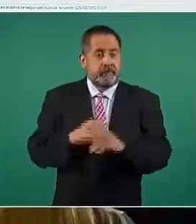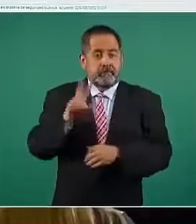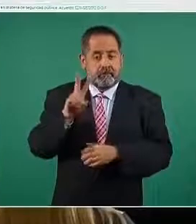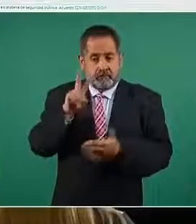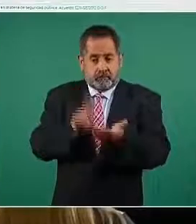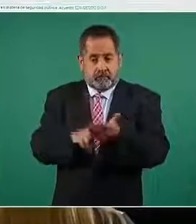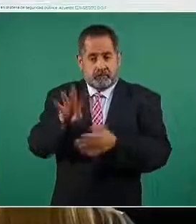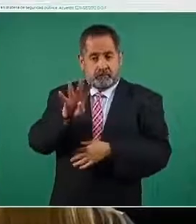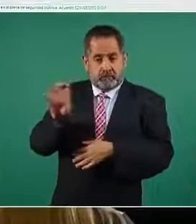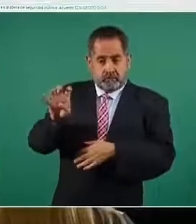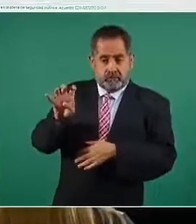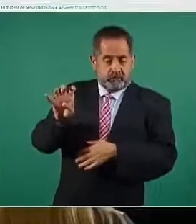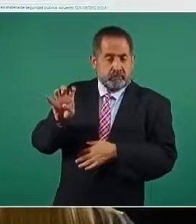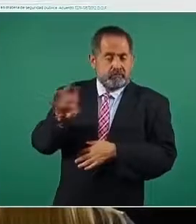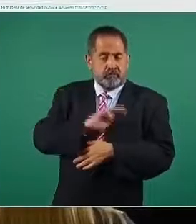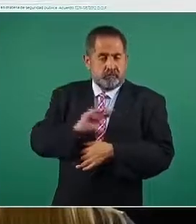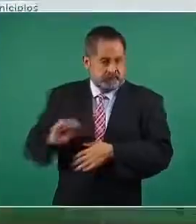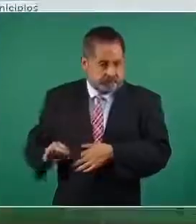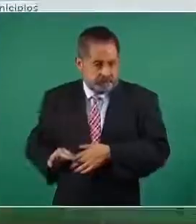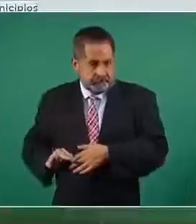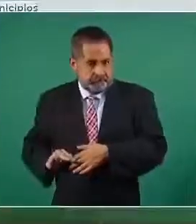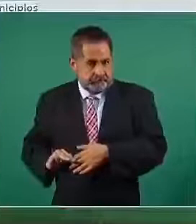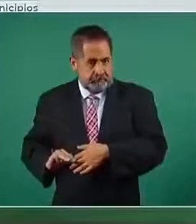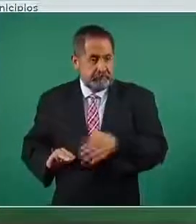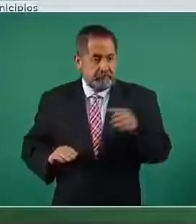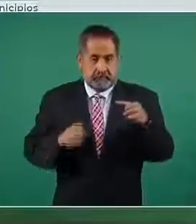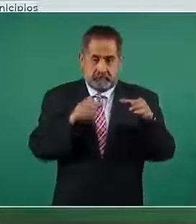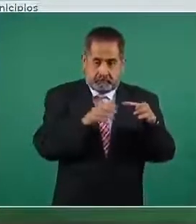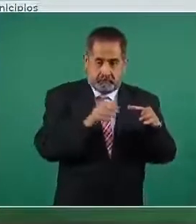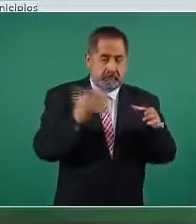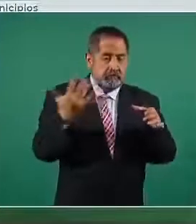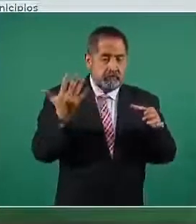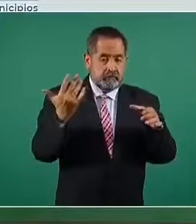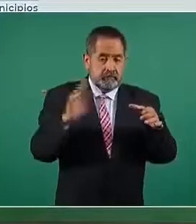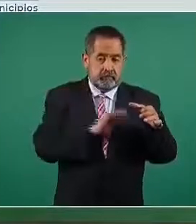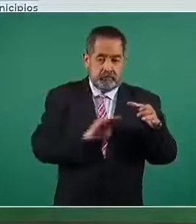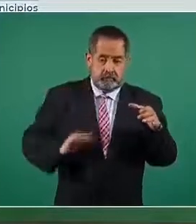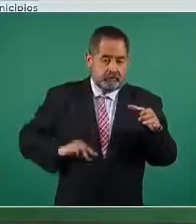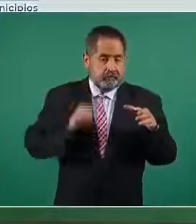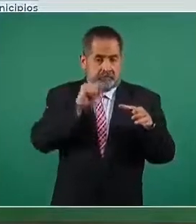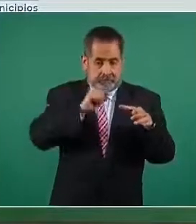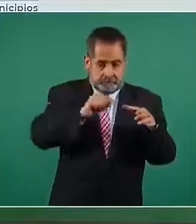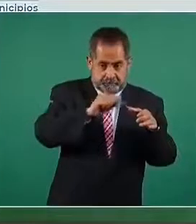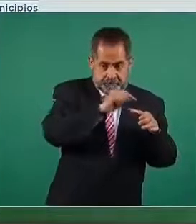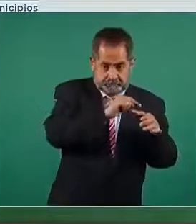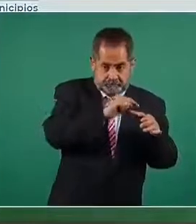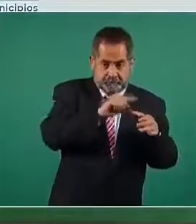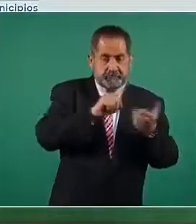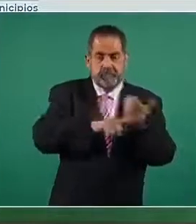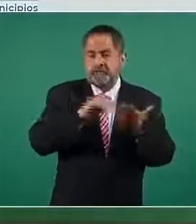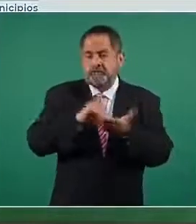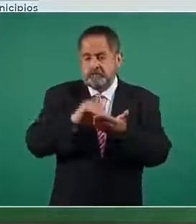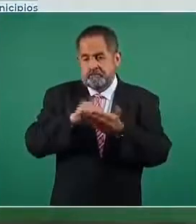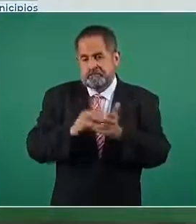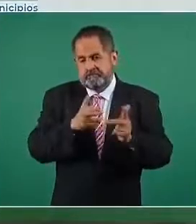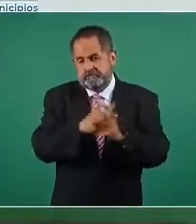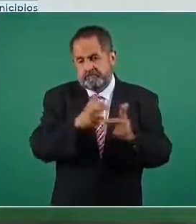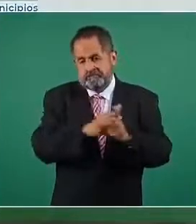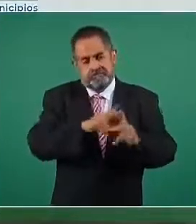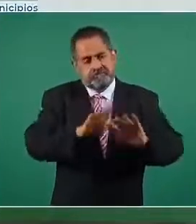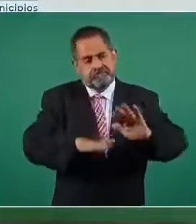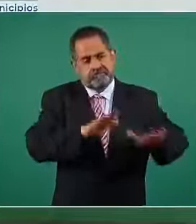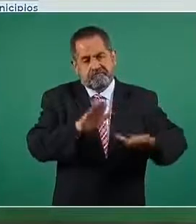municipios, es en estos 50 municipios en donde continúan los homicidios y se va a